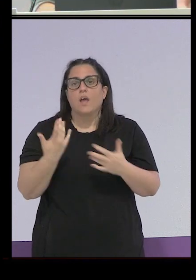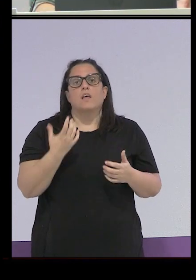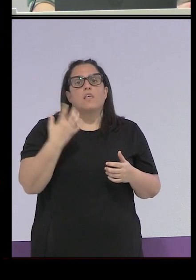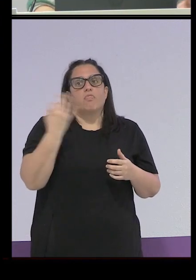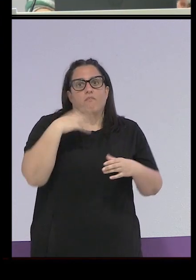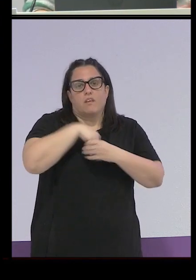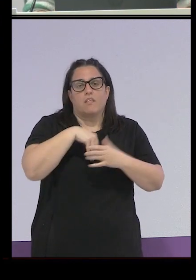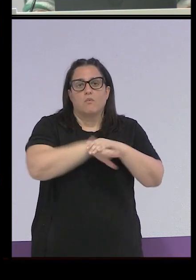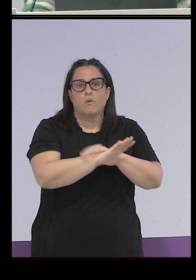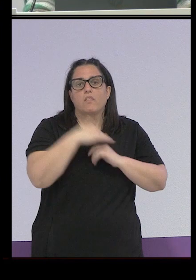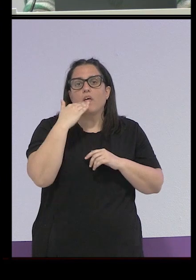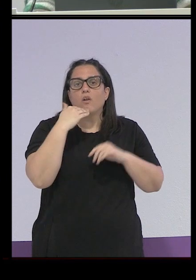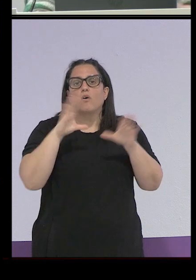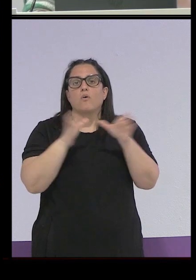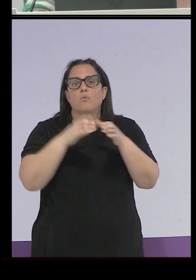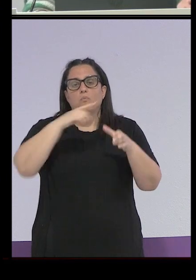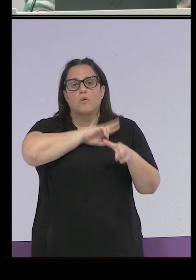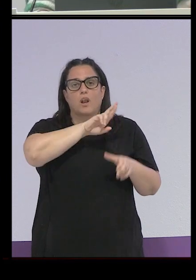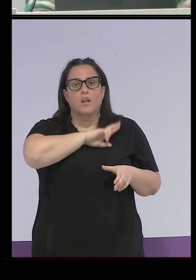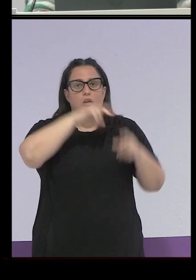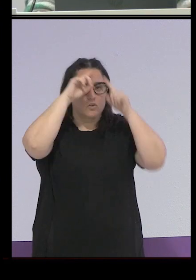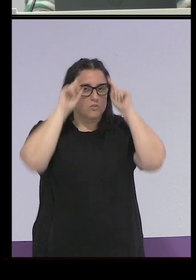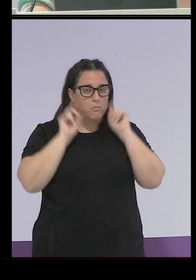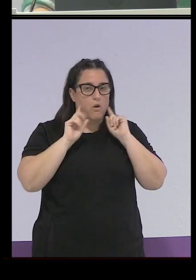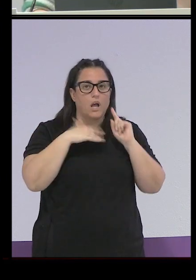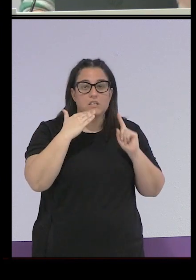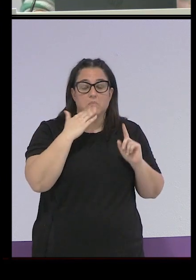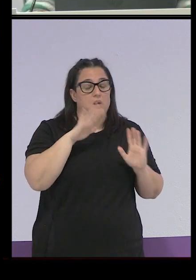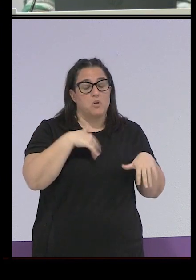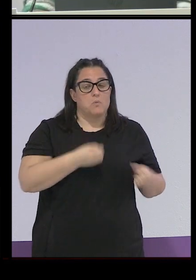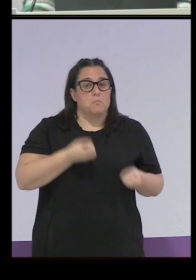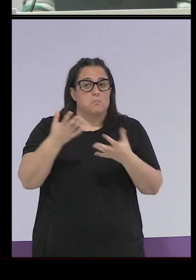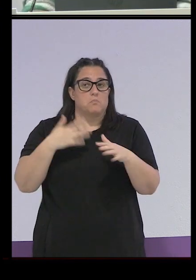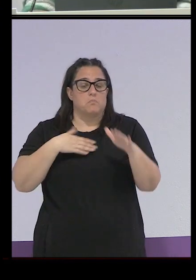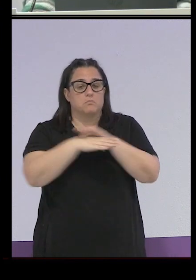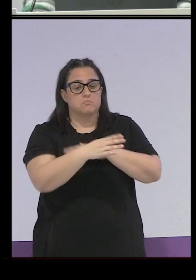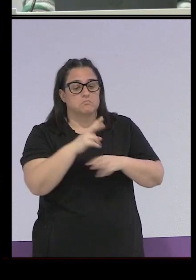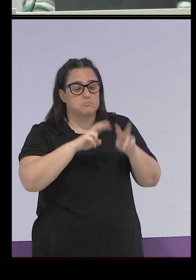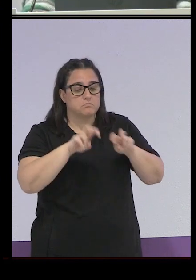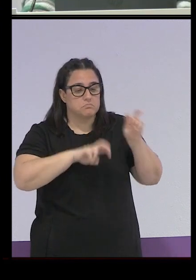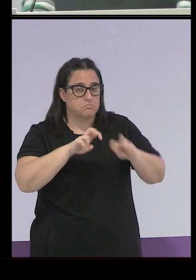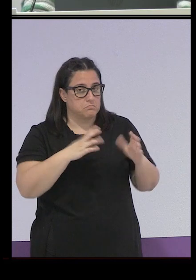órdenes religiosas pero de momento no han mostrado ninguna voluntad de querer permitir el acceso a ella